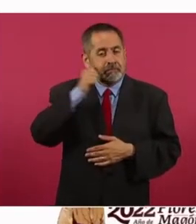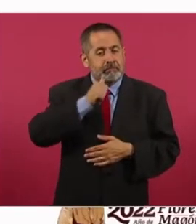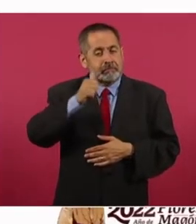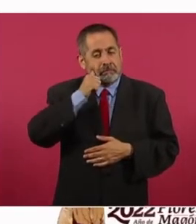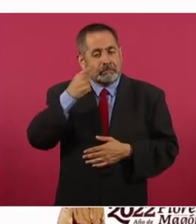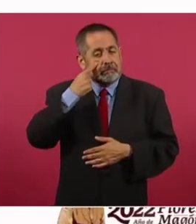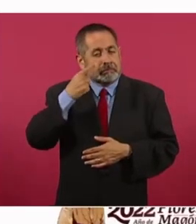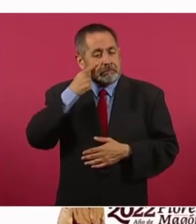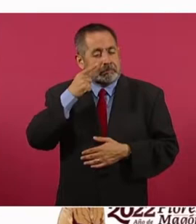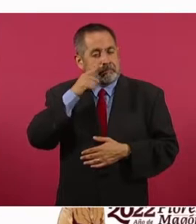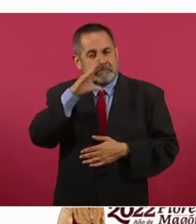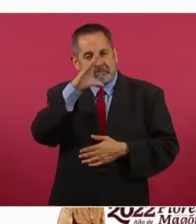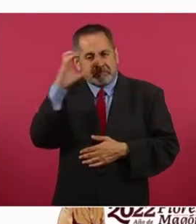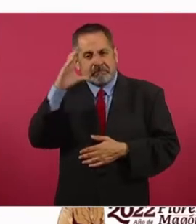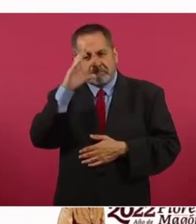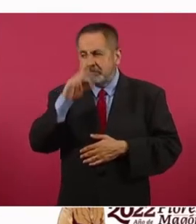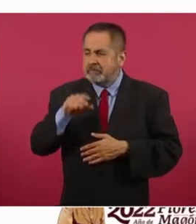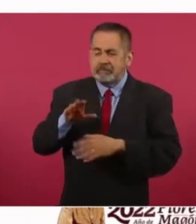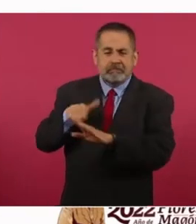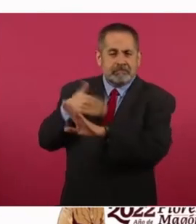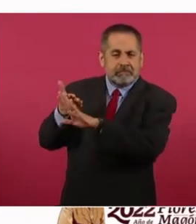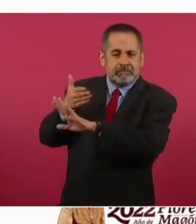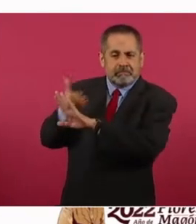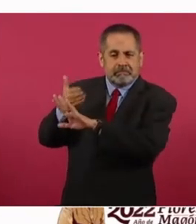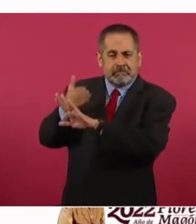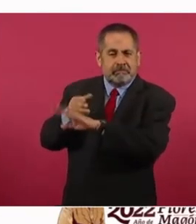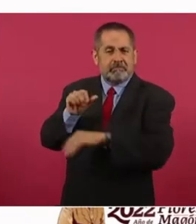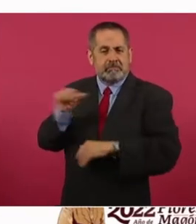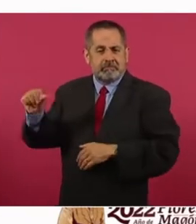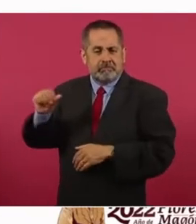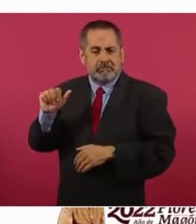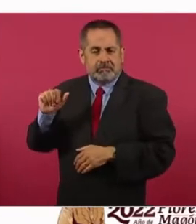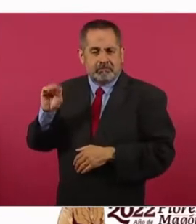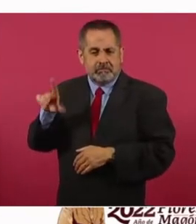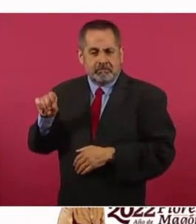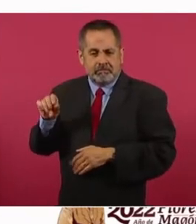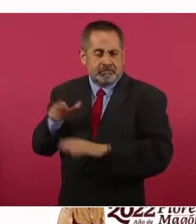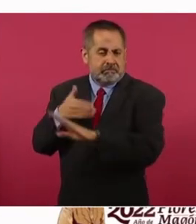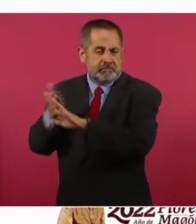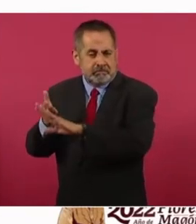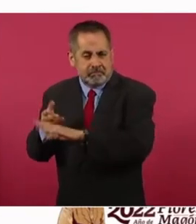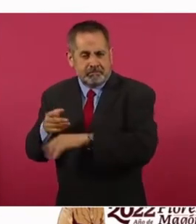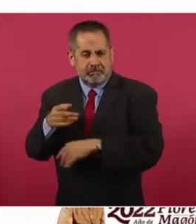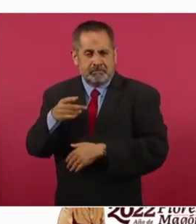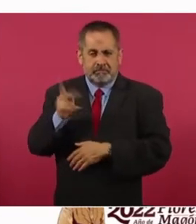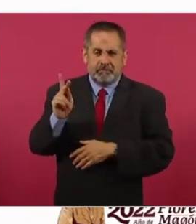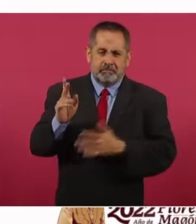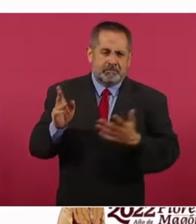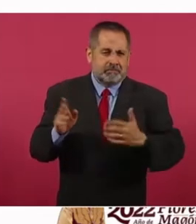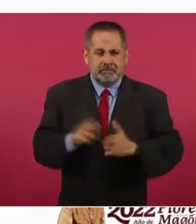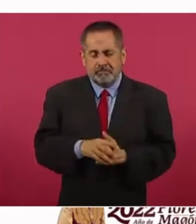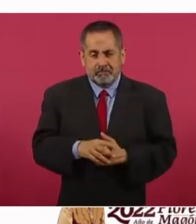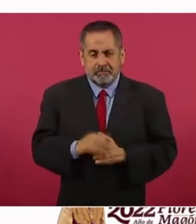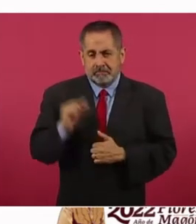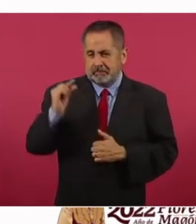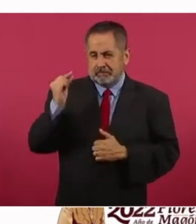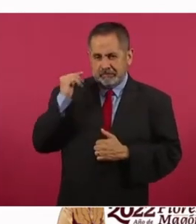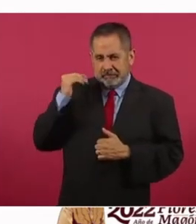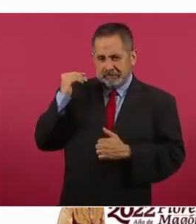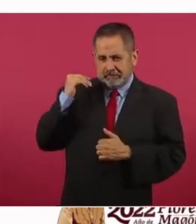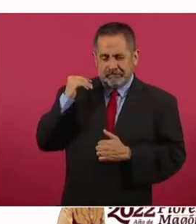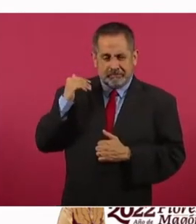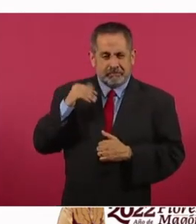a atacar al presidente Andrés Manuel López Obrador. Pero hace poco hizo un meme y lo